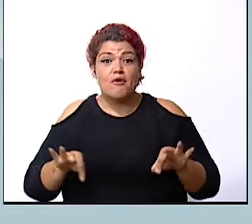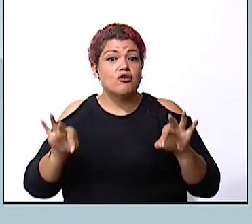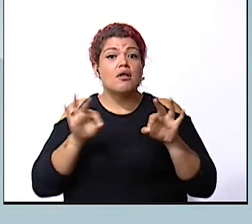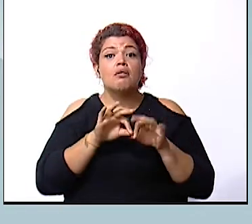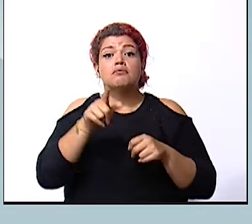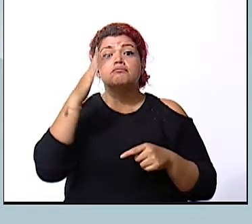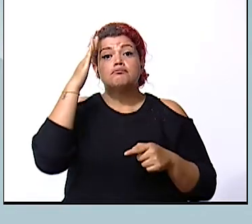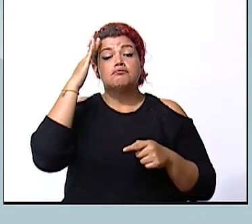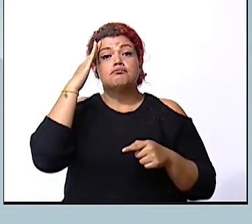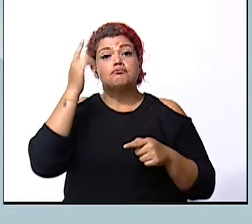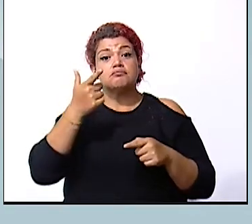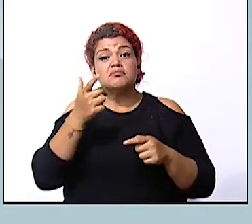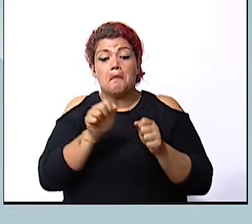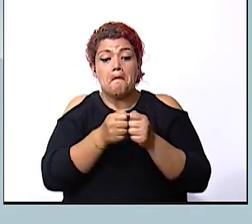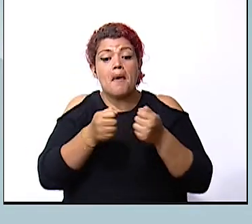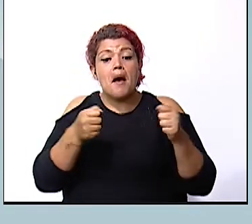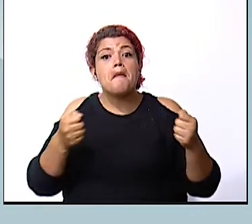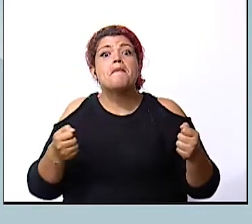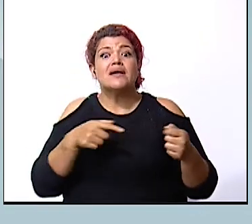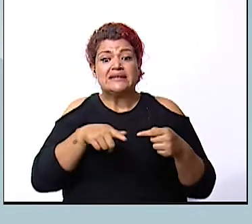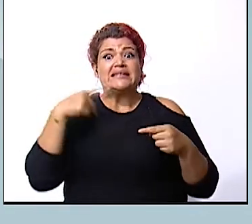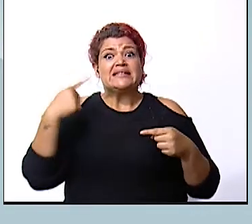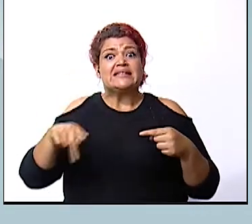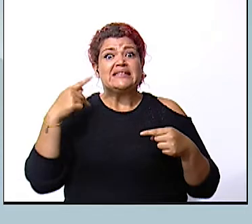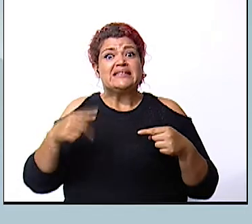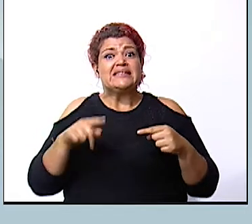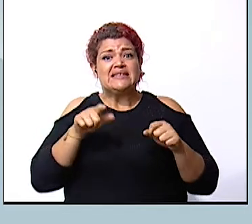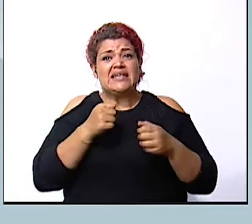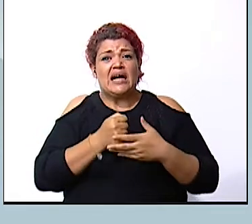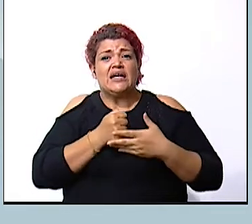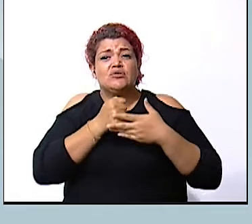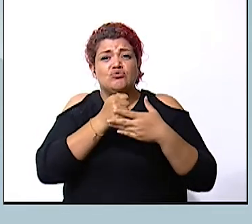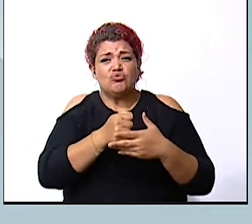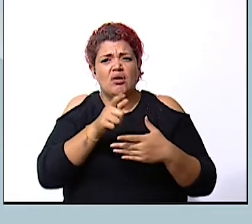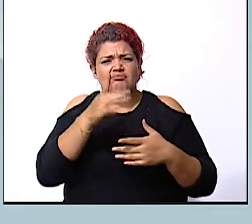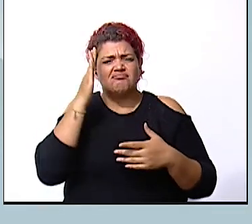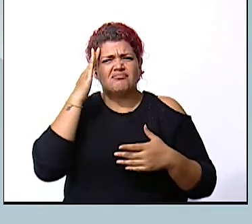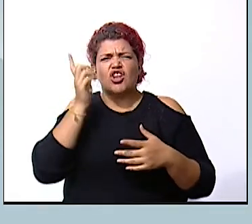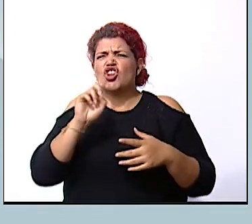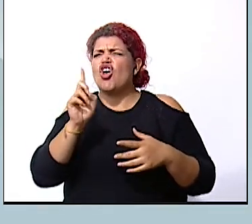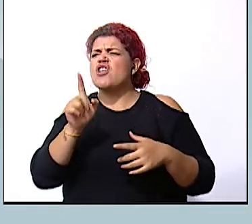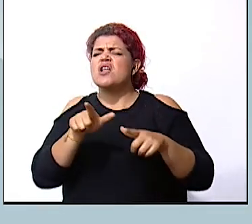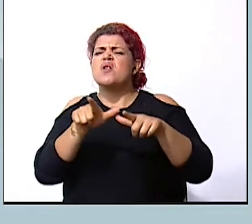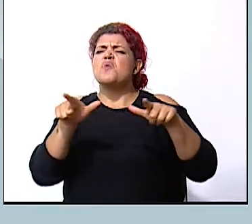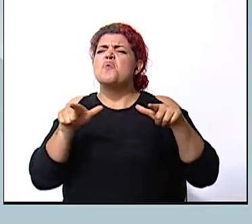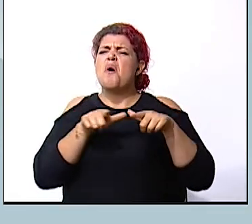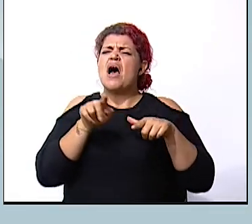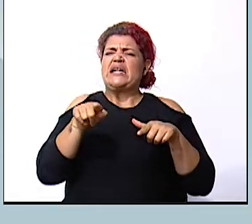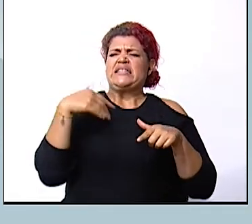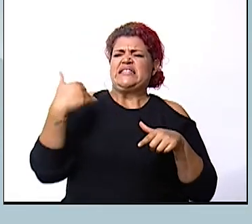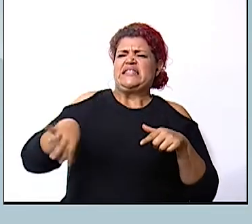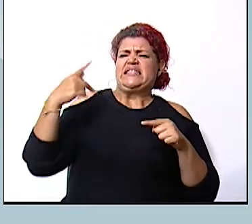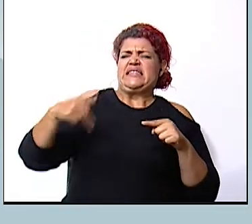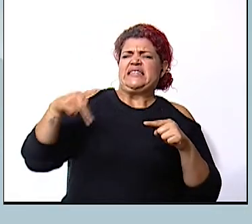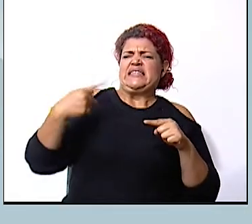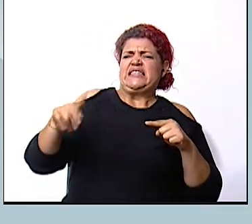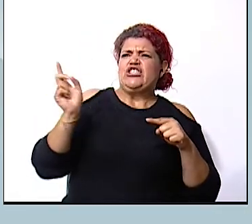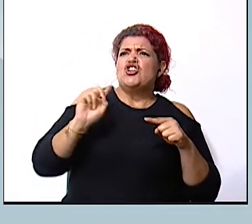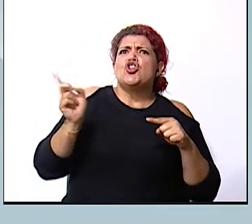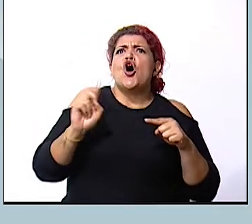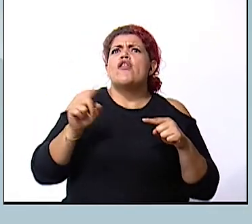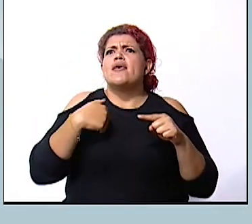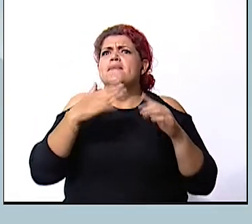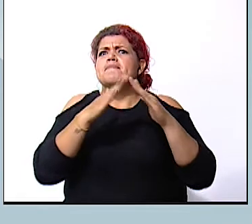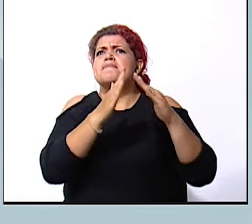saber que los mapas de riesgo te van a ayudar a saber cuáles son las zonas de amenaza de peligro en tu